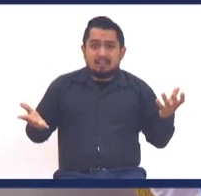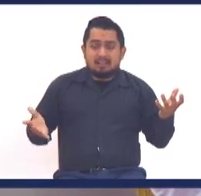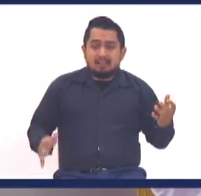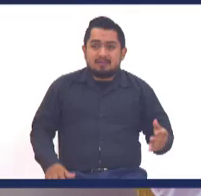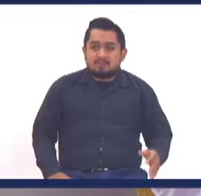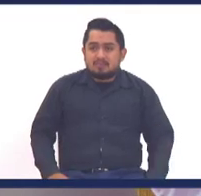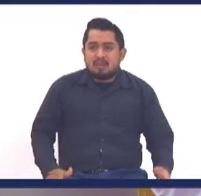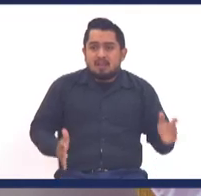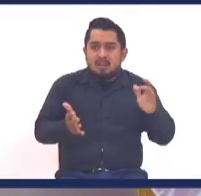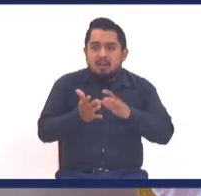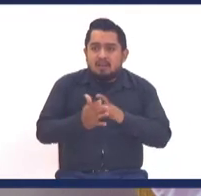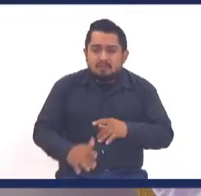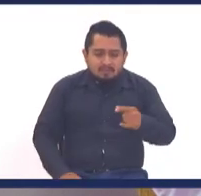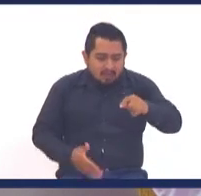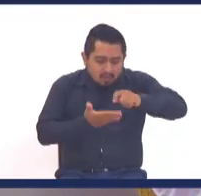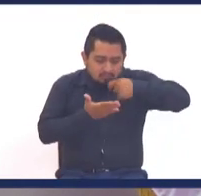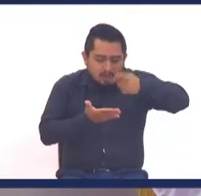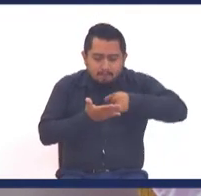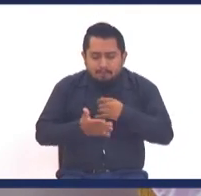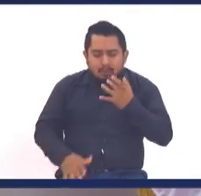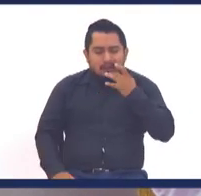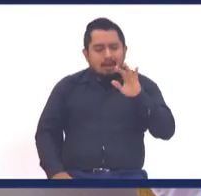volvimos a sentir el sabor, de un tamal,